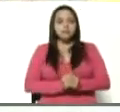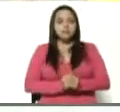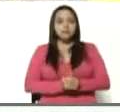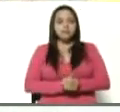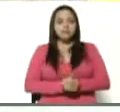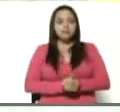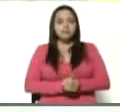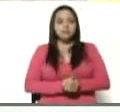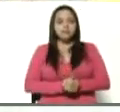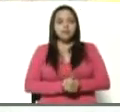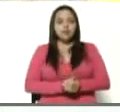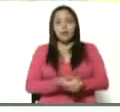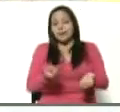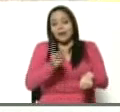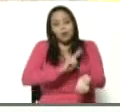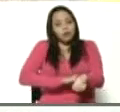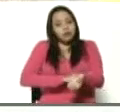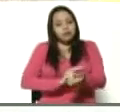Lo peor.